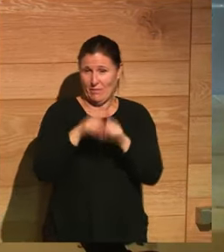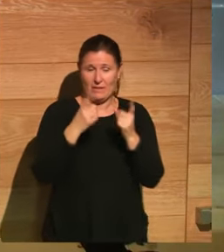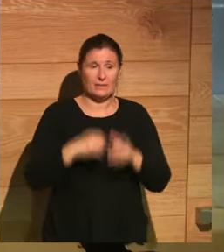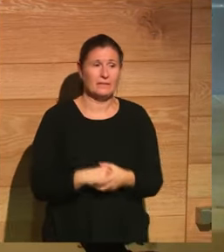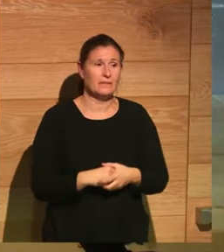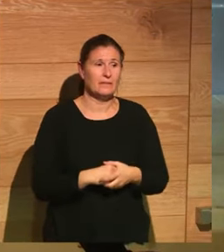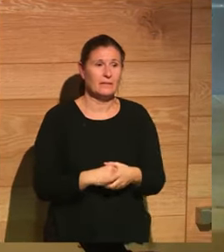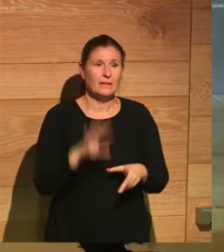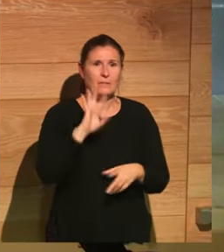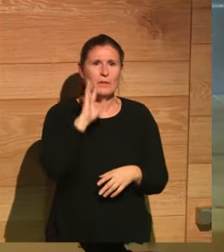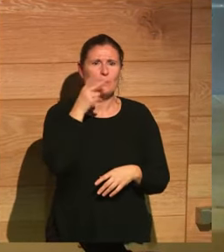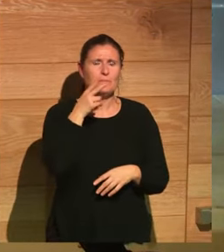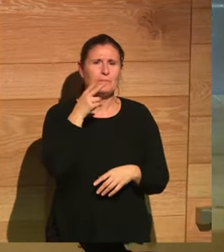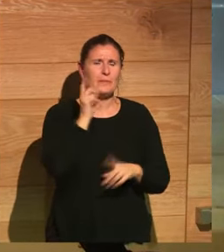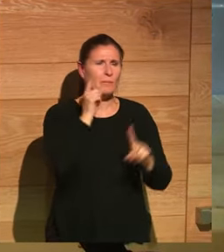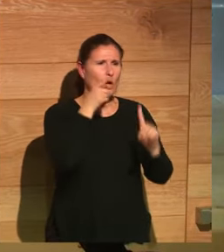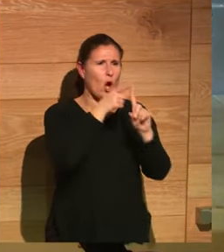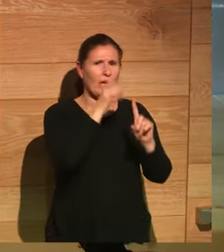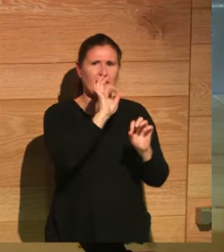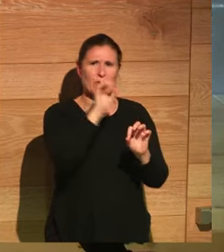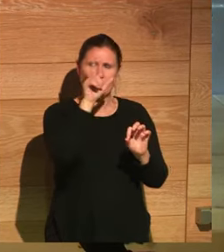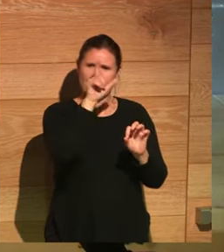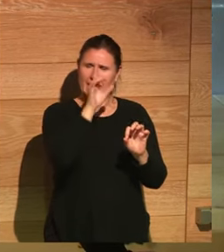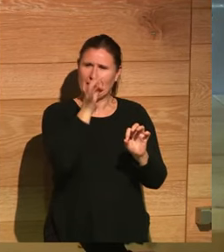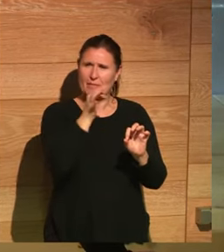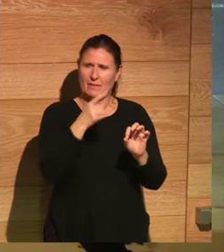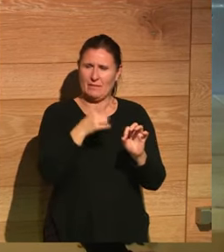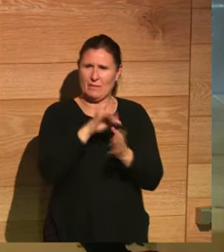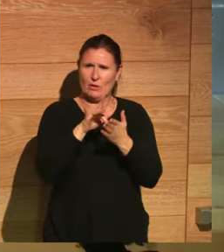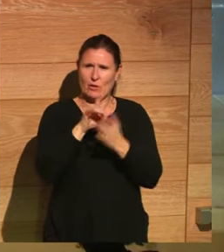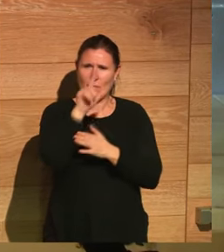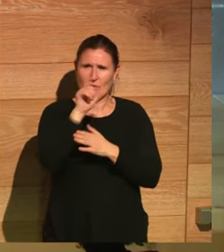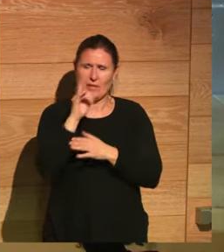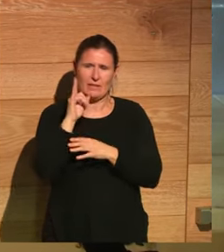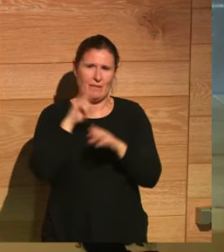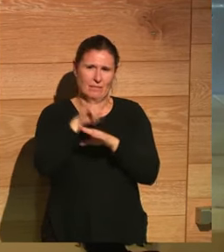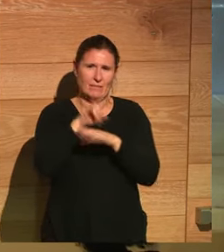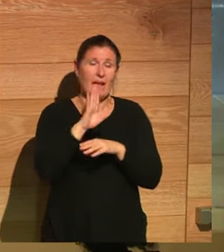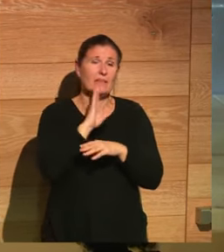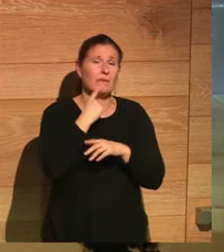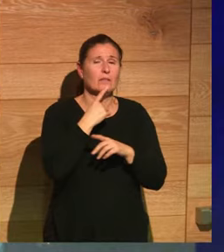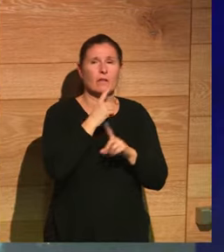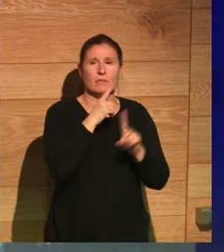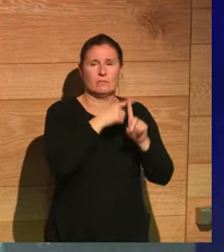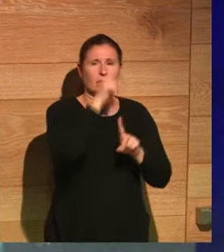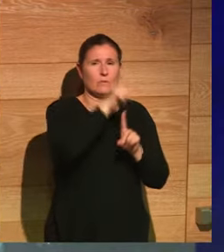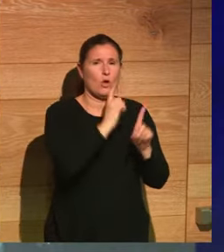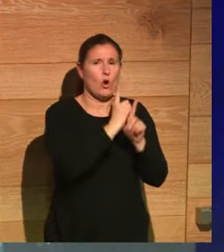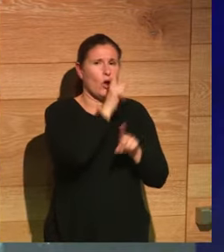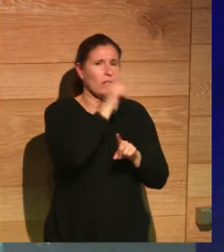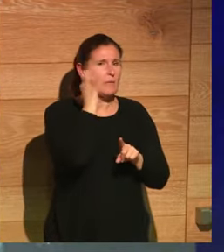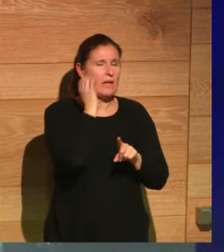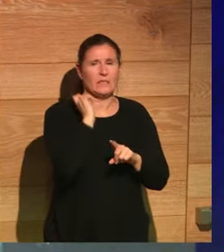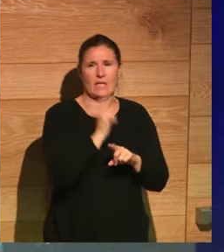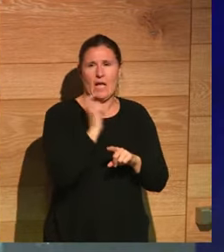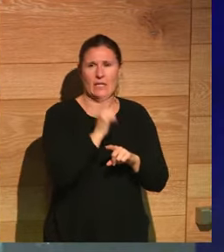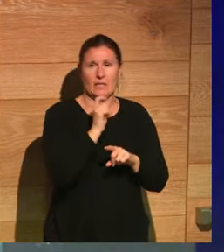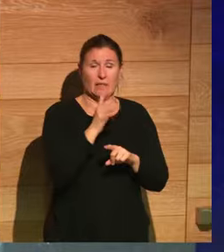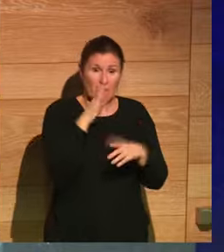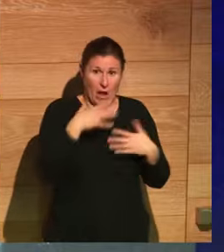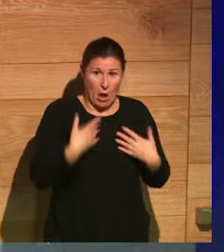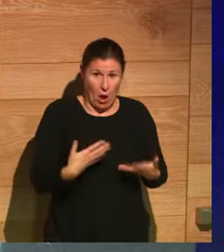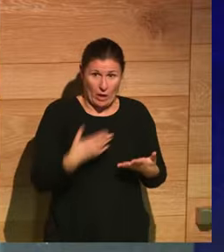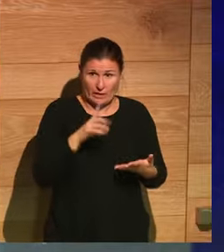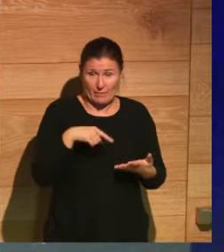viendo objetivos y blancos habituales de los buleros. Hemos dicho que hay mucha misoginia, una cosa que vemos hoy en día